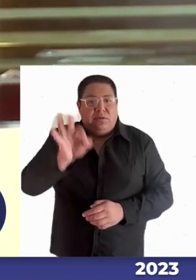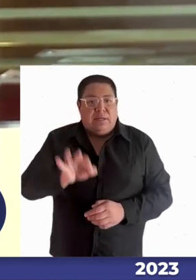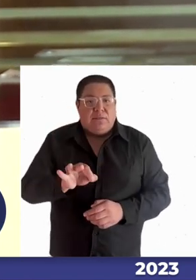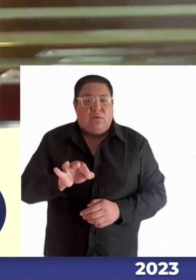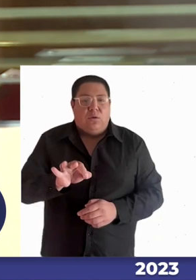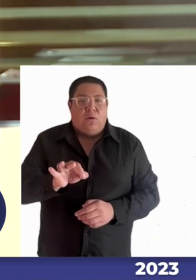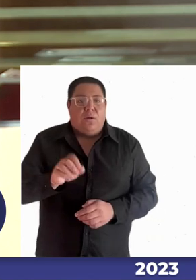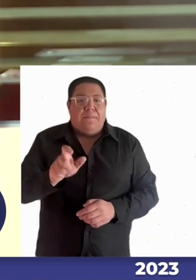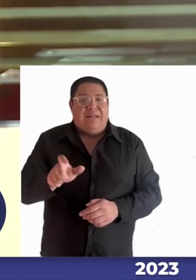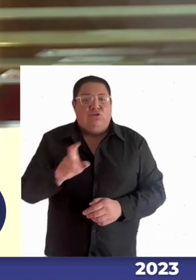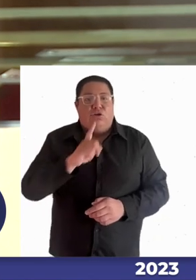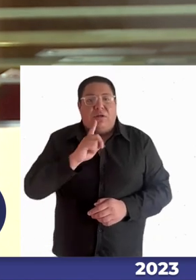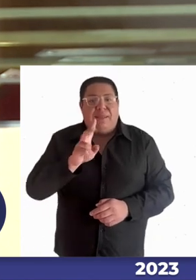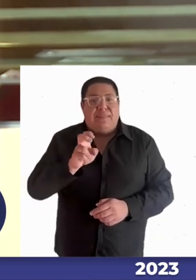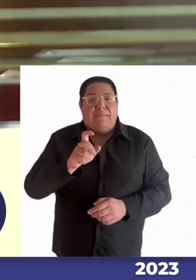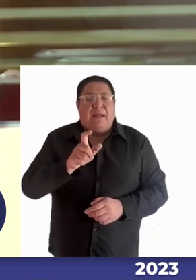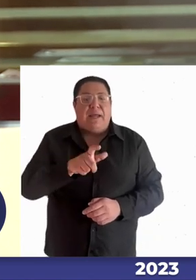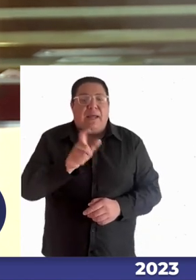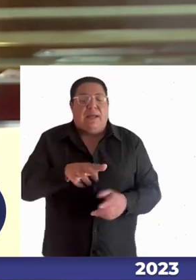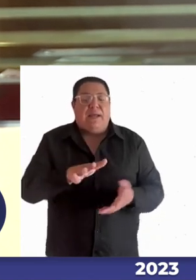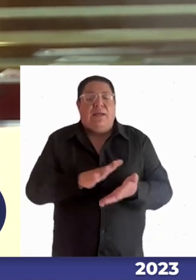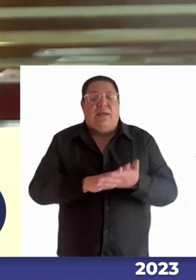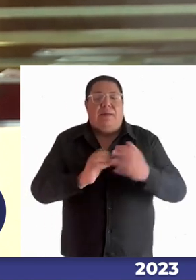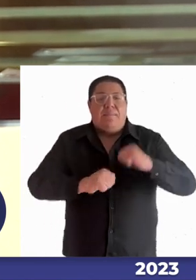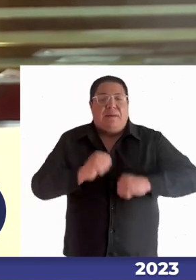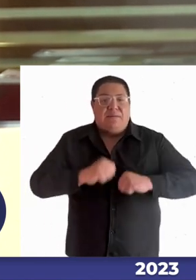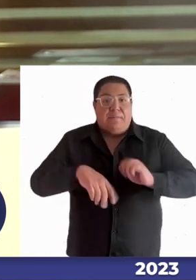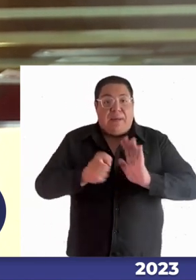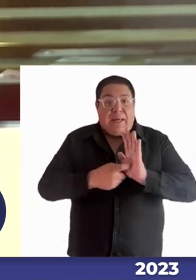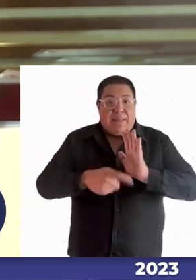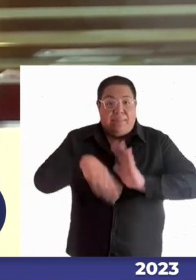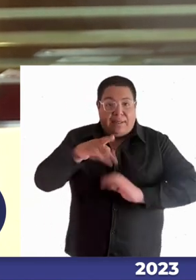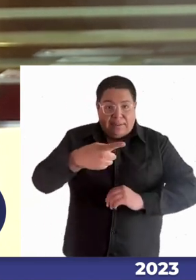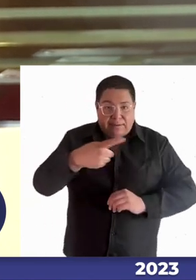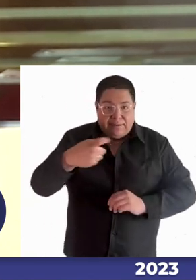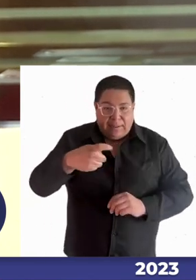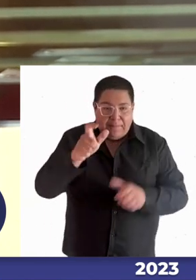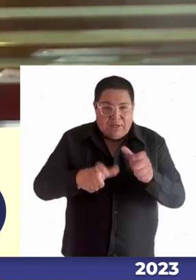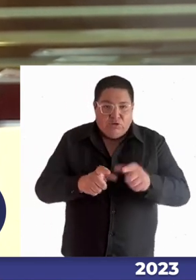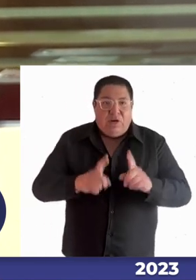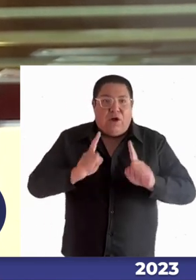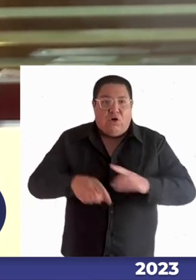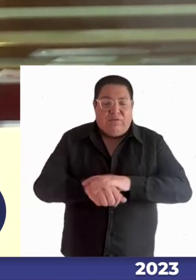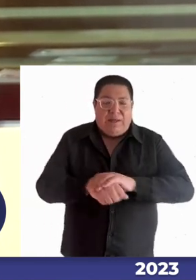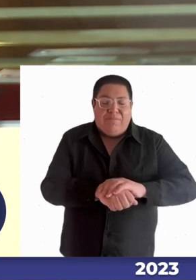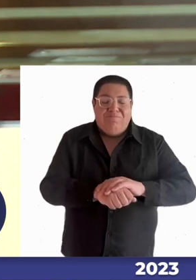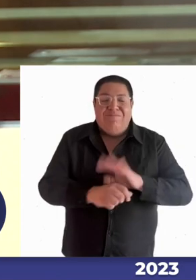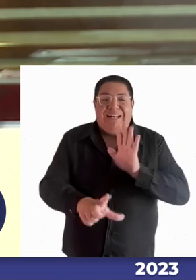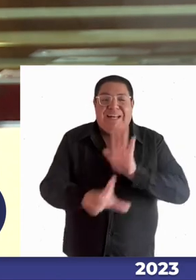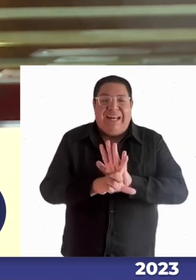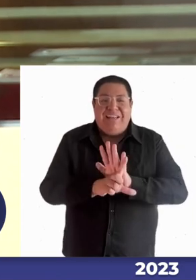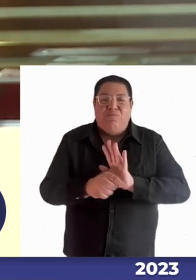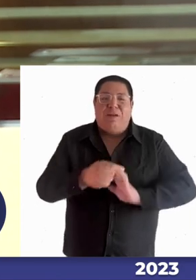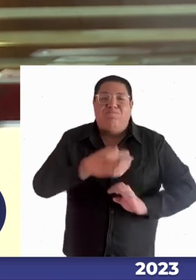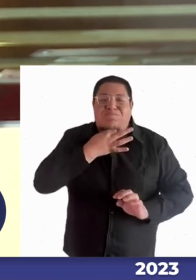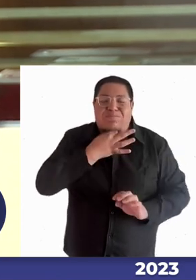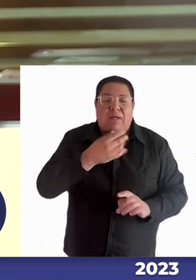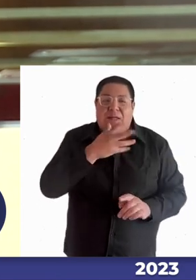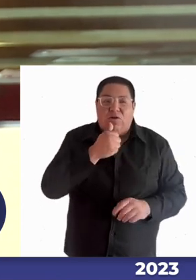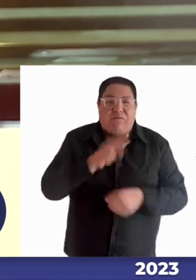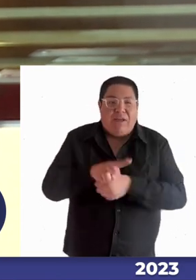empleados de una empresa de más de 100 personas pero esta ley estaba quedando corta también había poca fiscalización